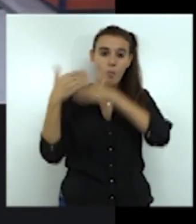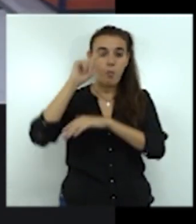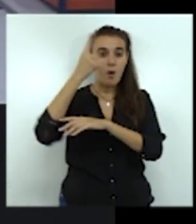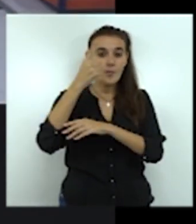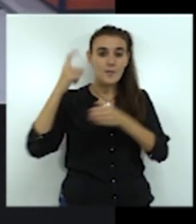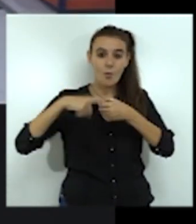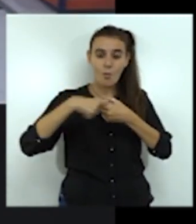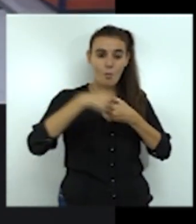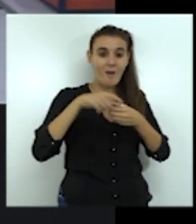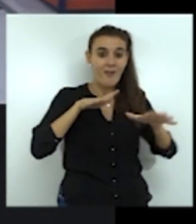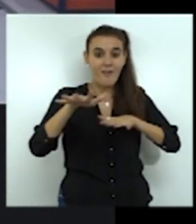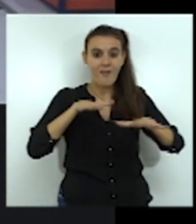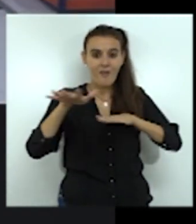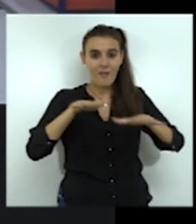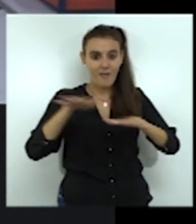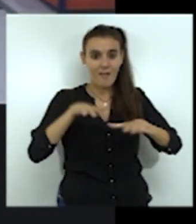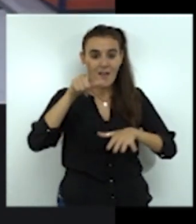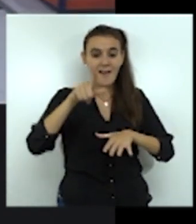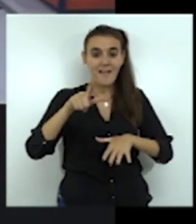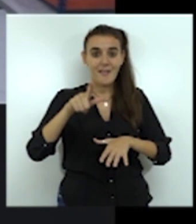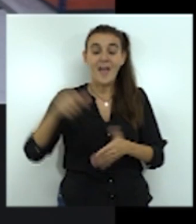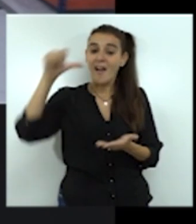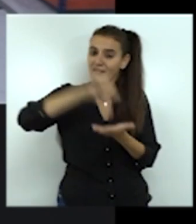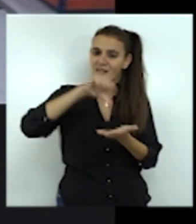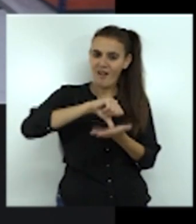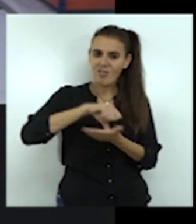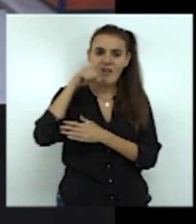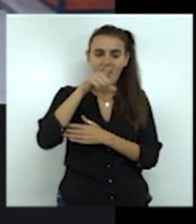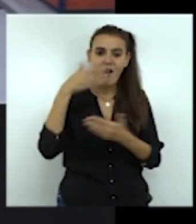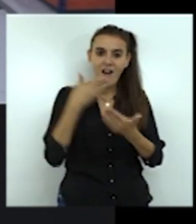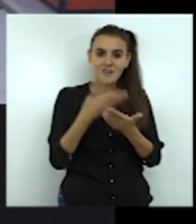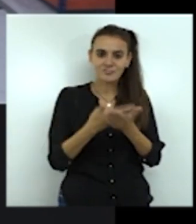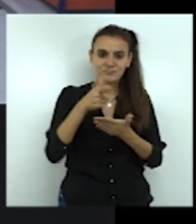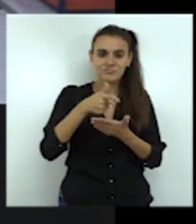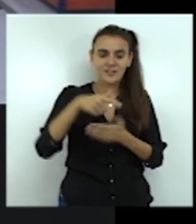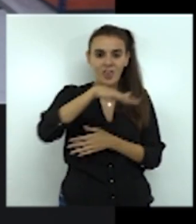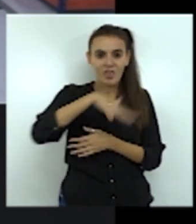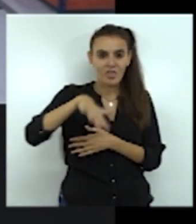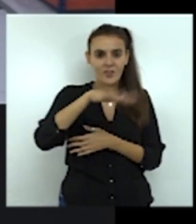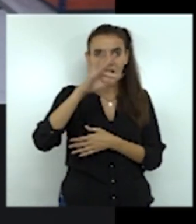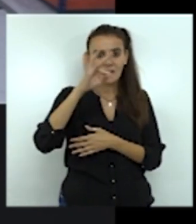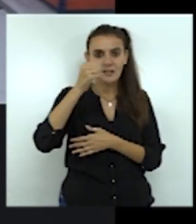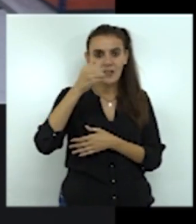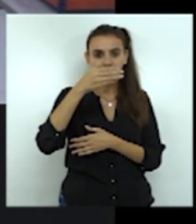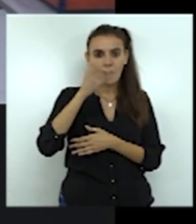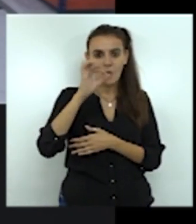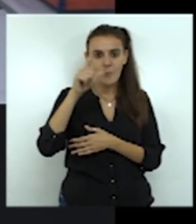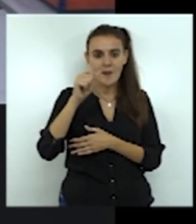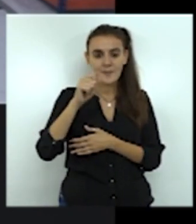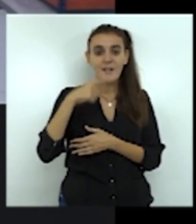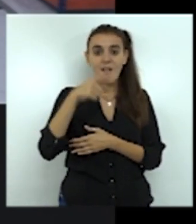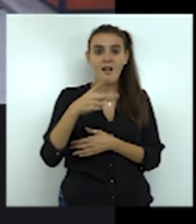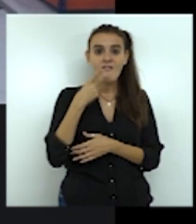terremoto de Ban en Irán, hasta la última intervención que tuvo lugar en Tacloban, Filipinas, a raíz del tifón Haiyan